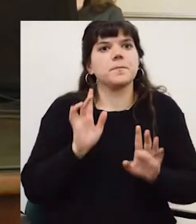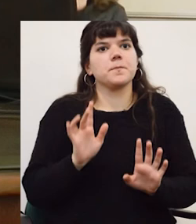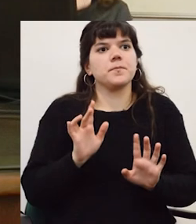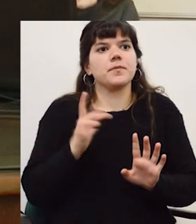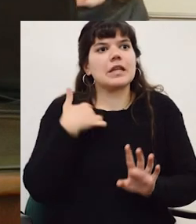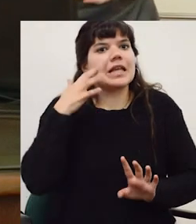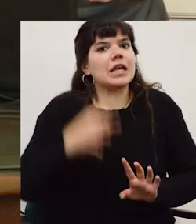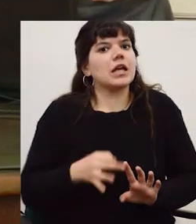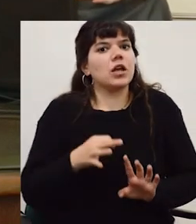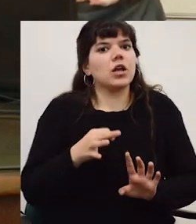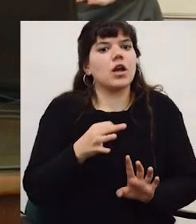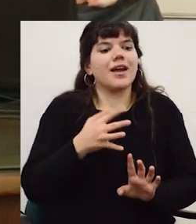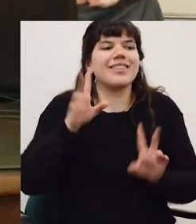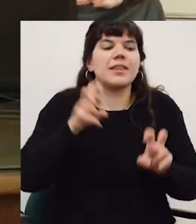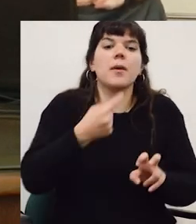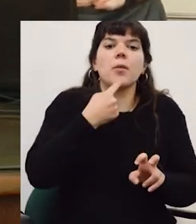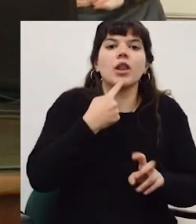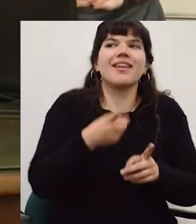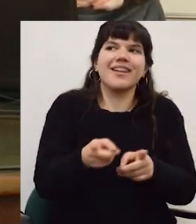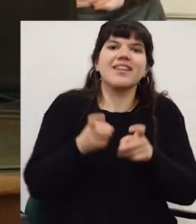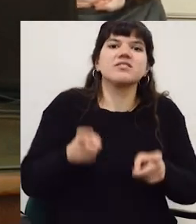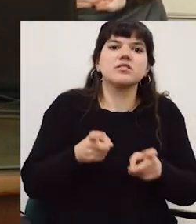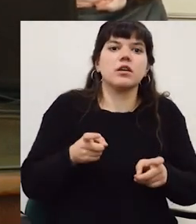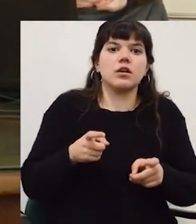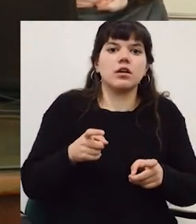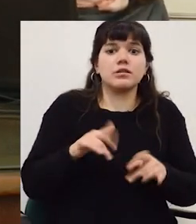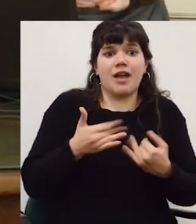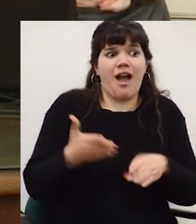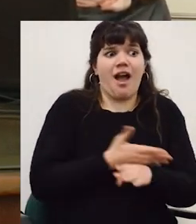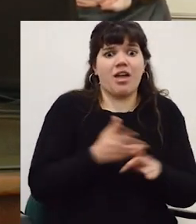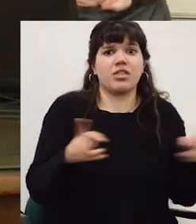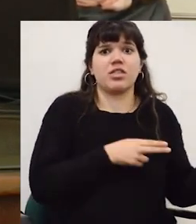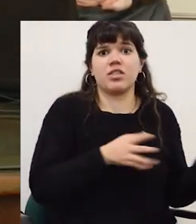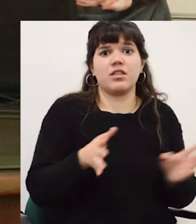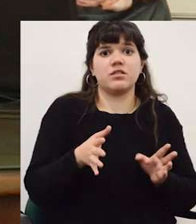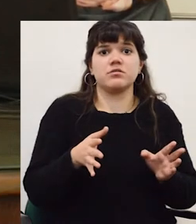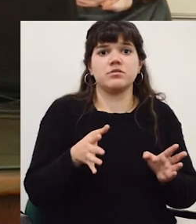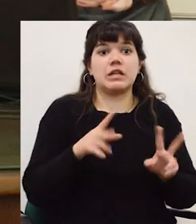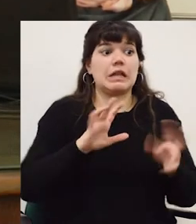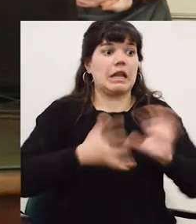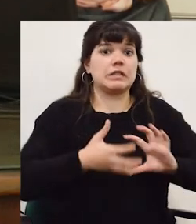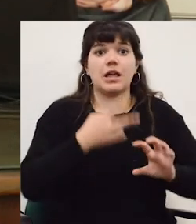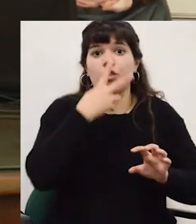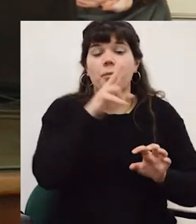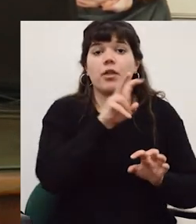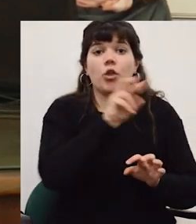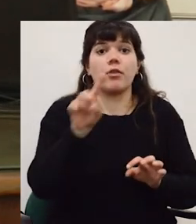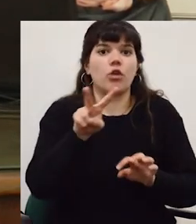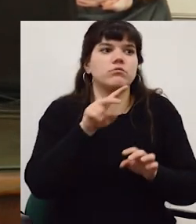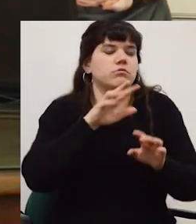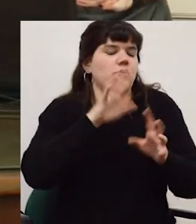la de verdad como es pero como que en realidad la política es la necesidad es decir ya sobre